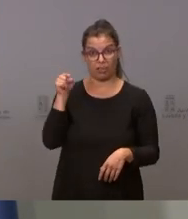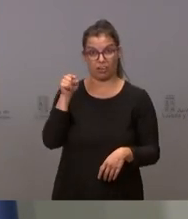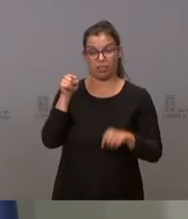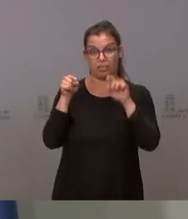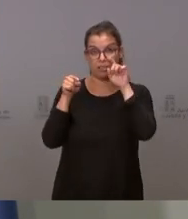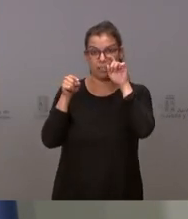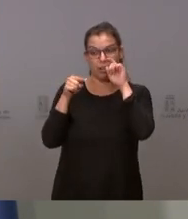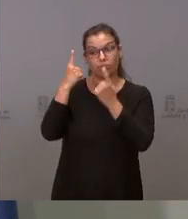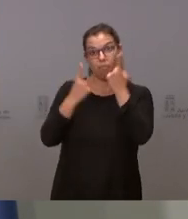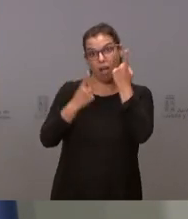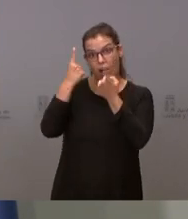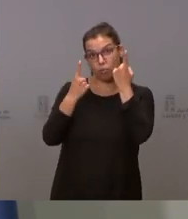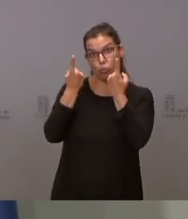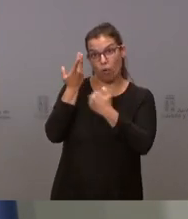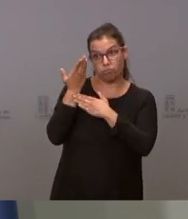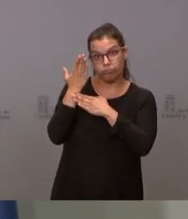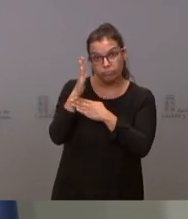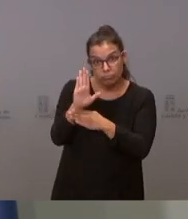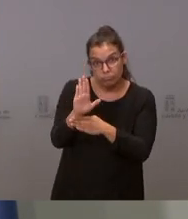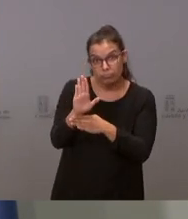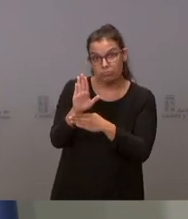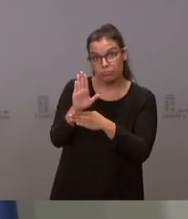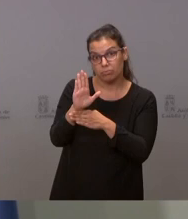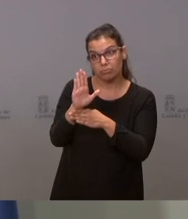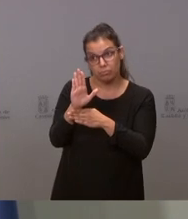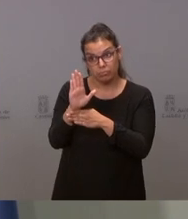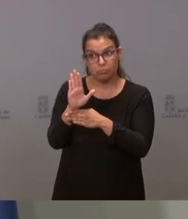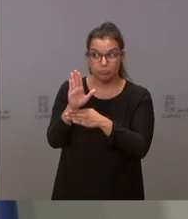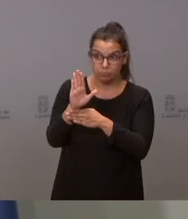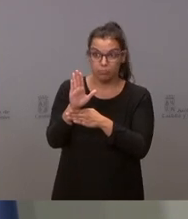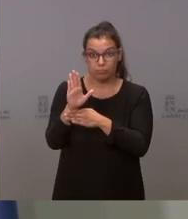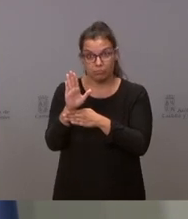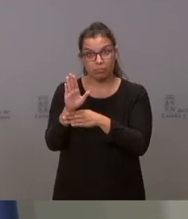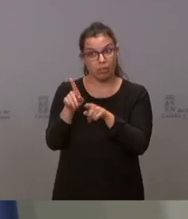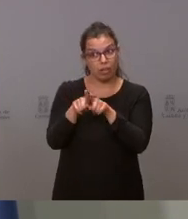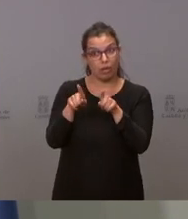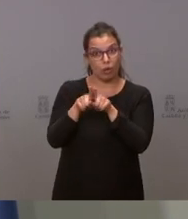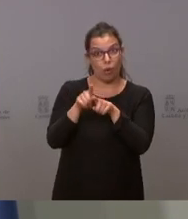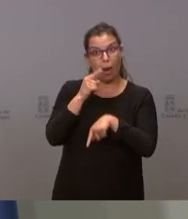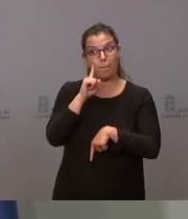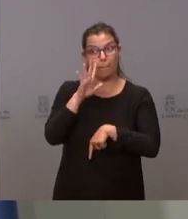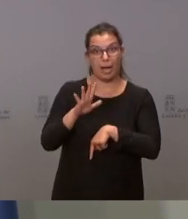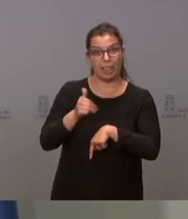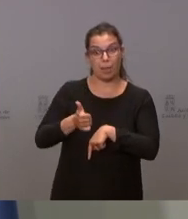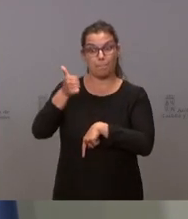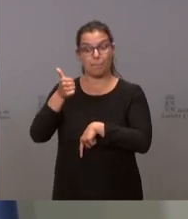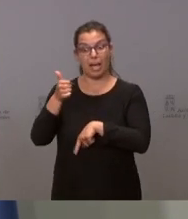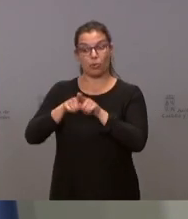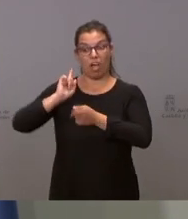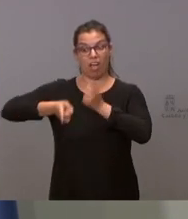algunos representantes están bastante más cerca del alcalde Cormejo que de Bravo Padilla y Maldonado.